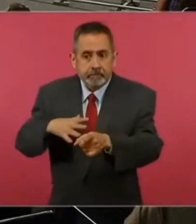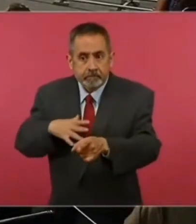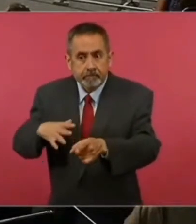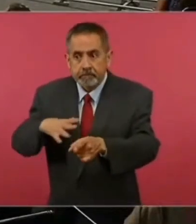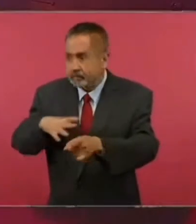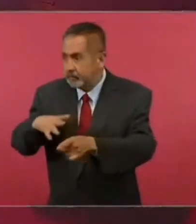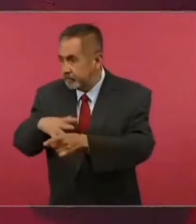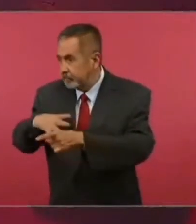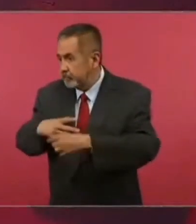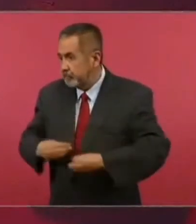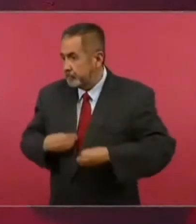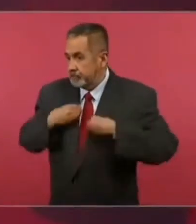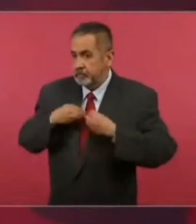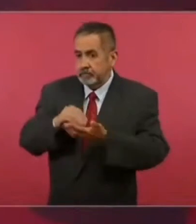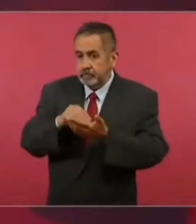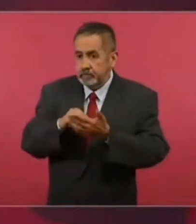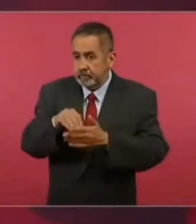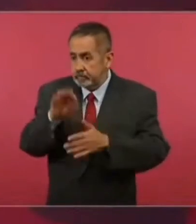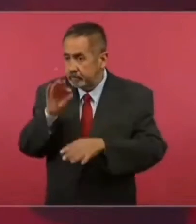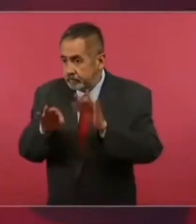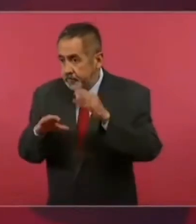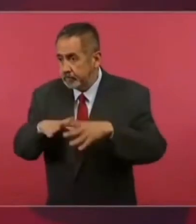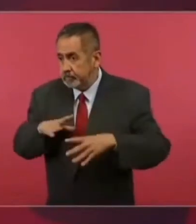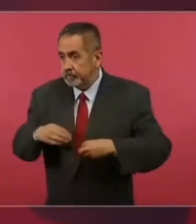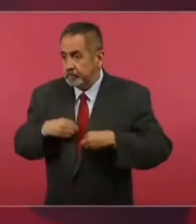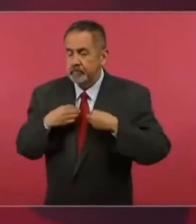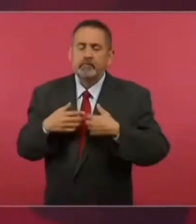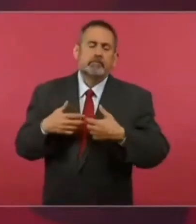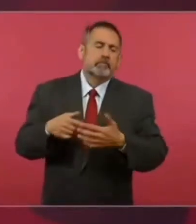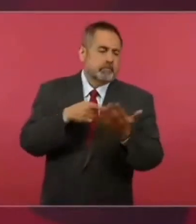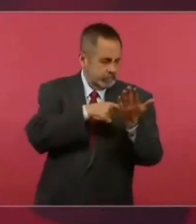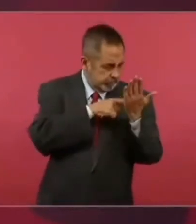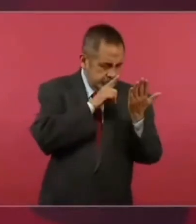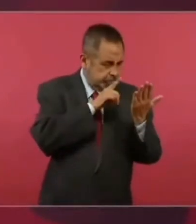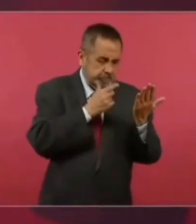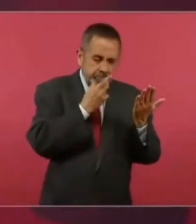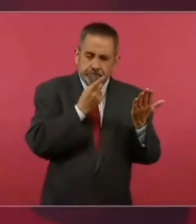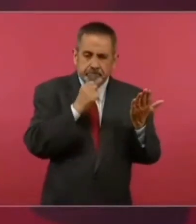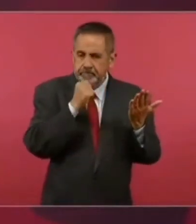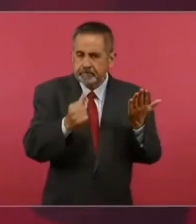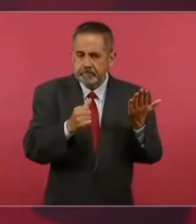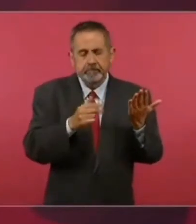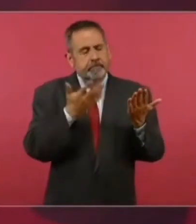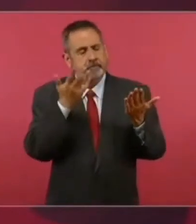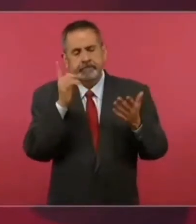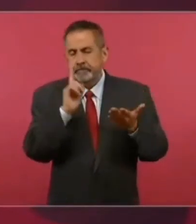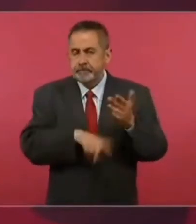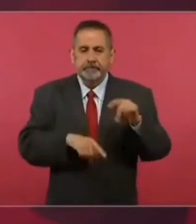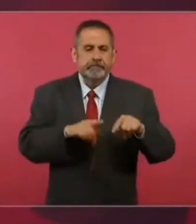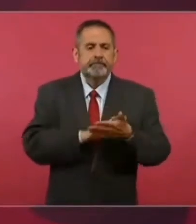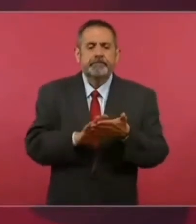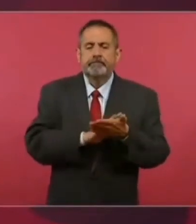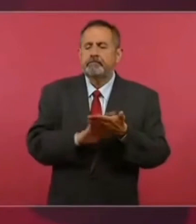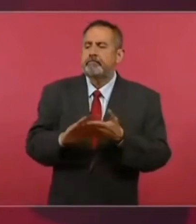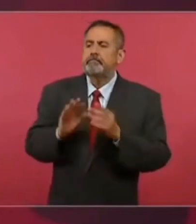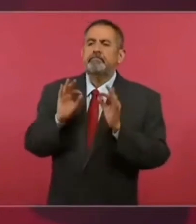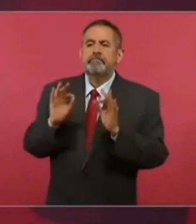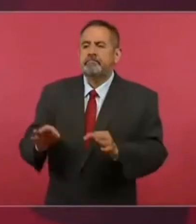mucha gente que aparecía en los registros como ausente,